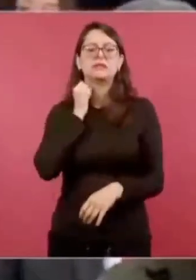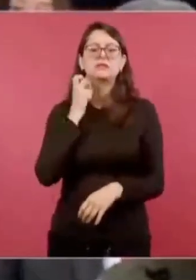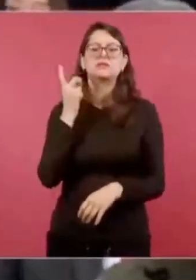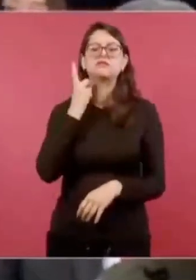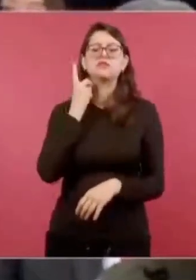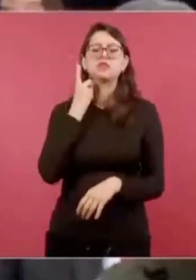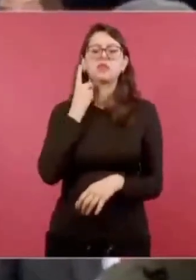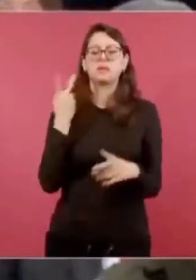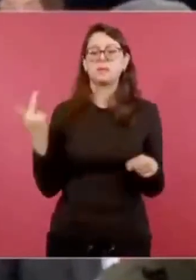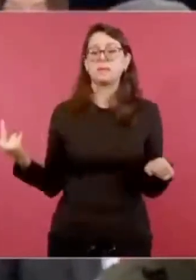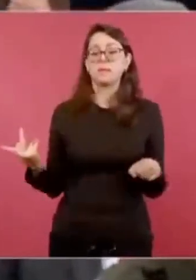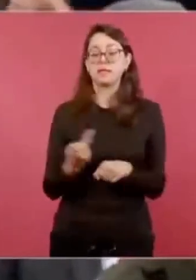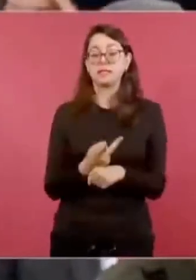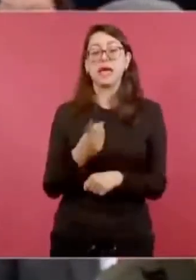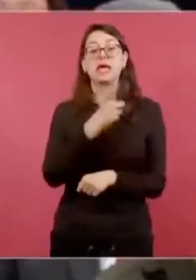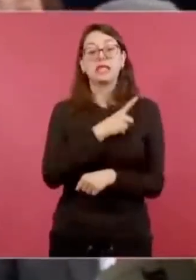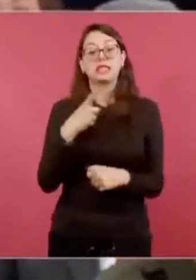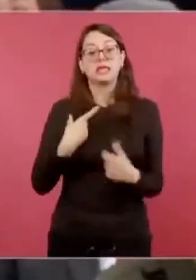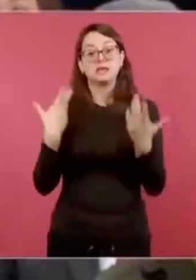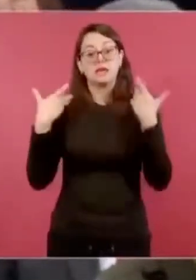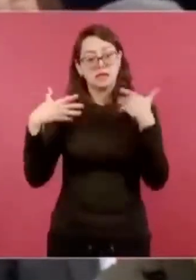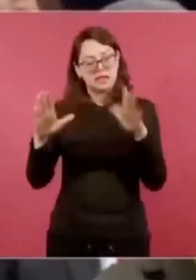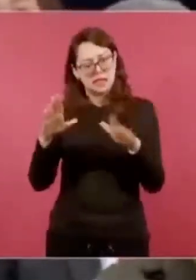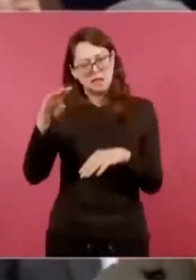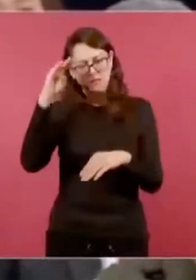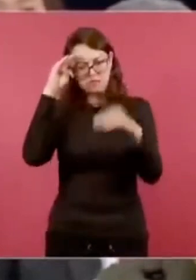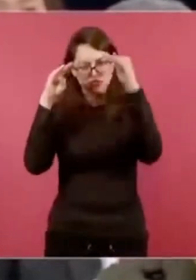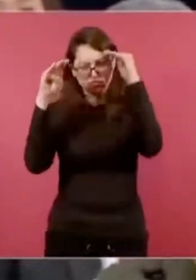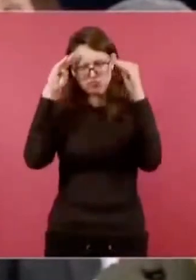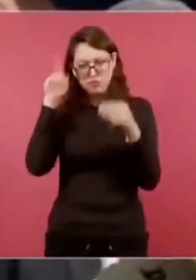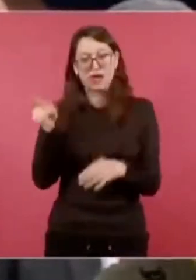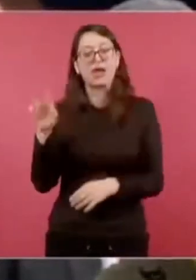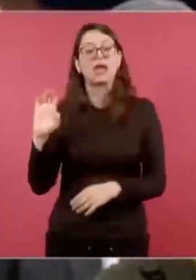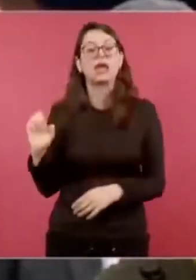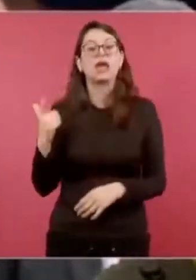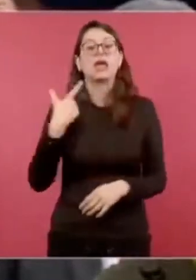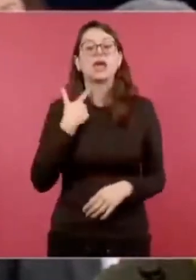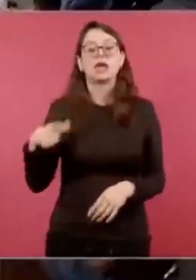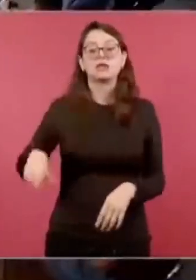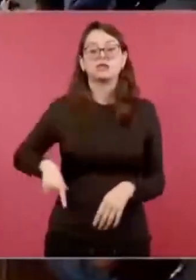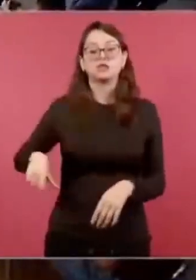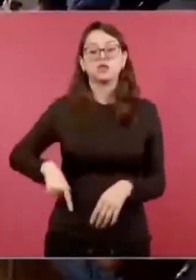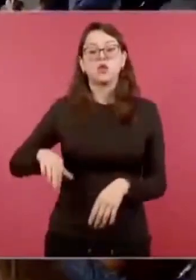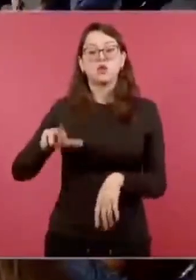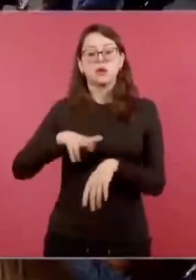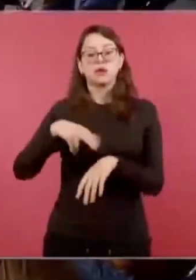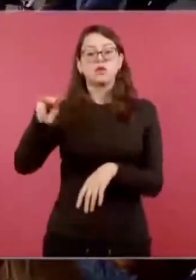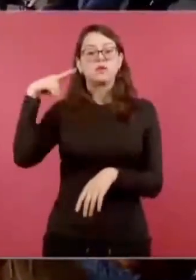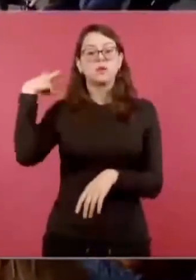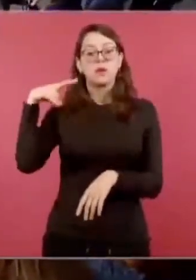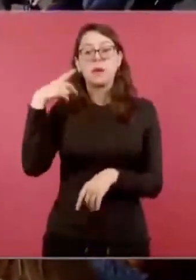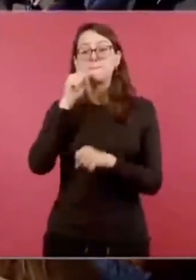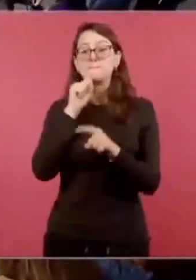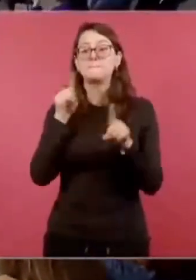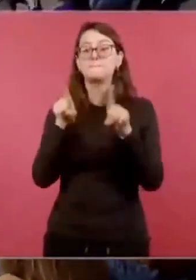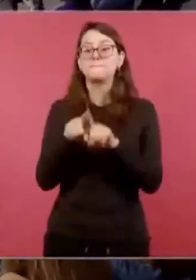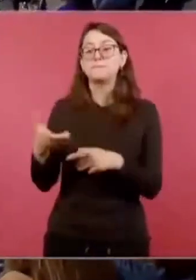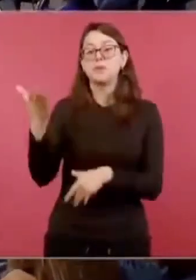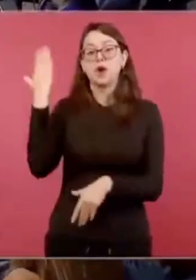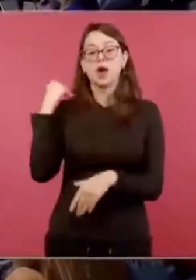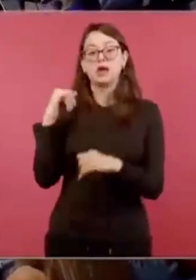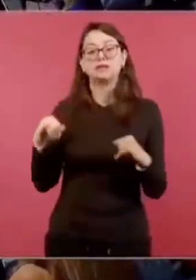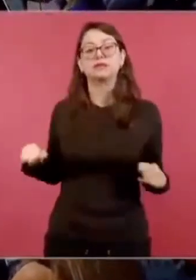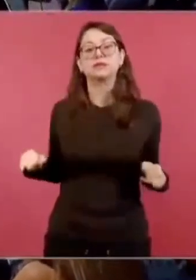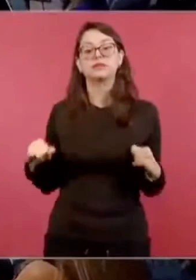investigaciones abiertas en contra del exgobernador de Veracruz, que también fue director del Instituto de Seguridad y Servicio